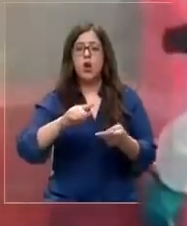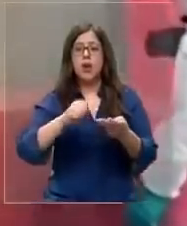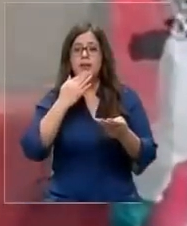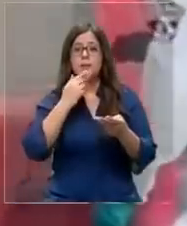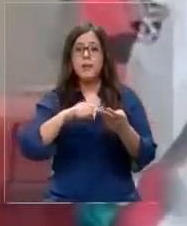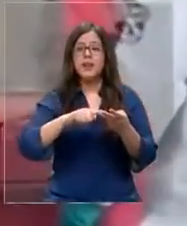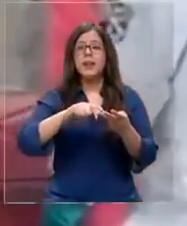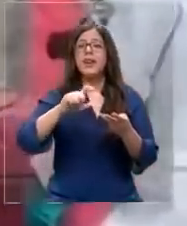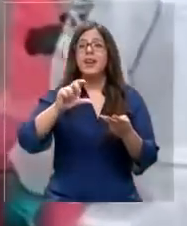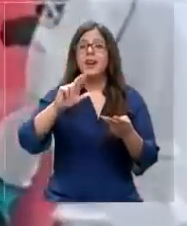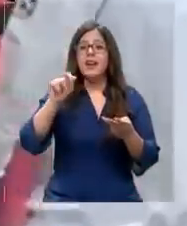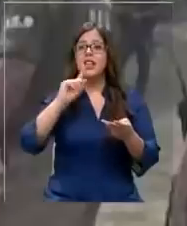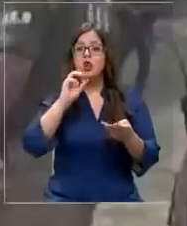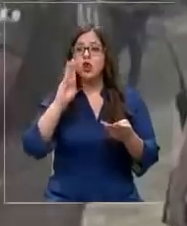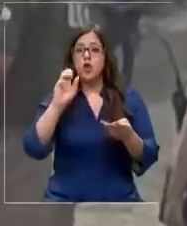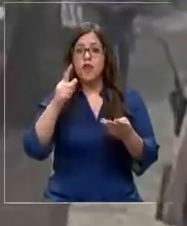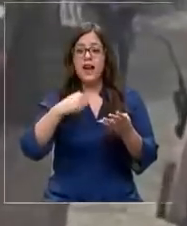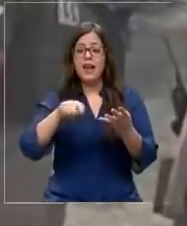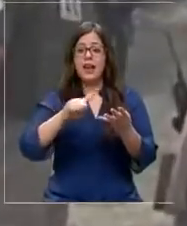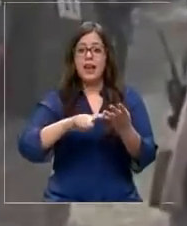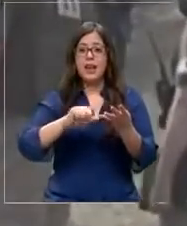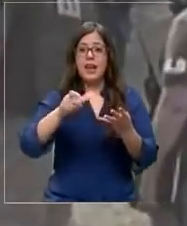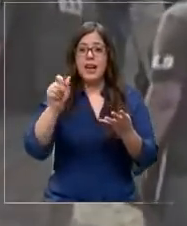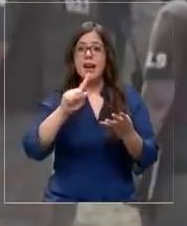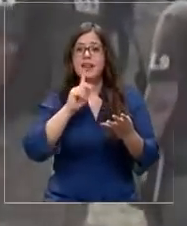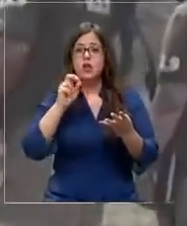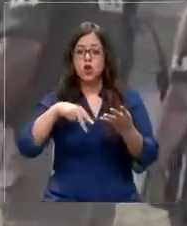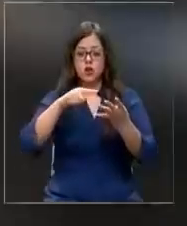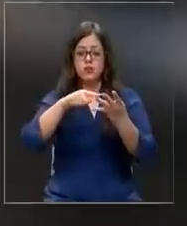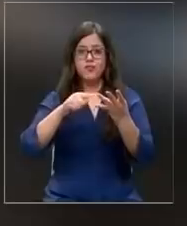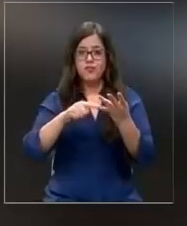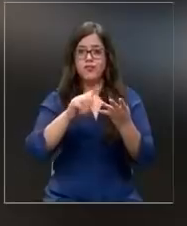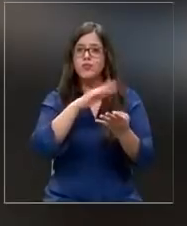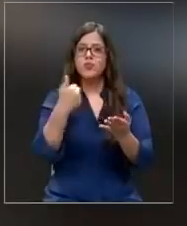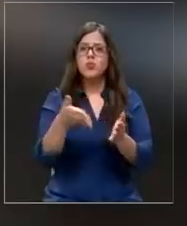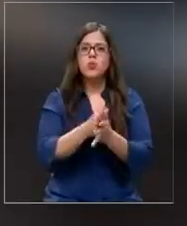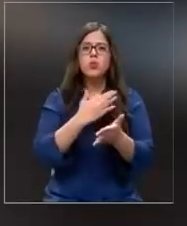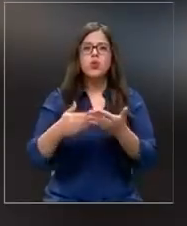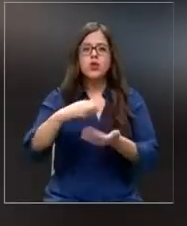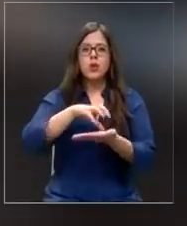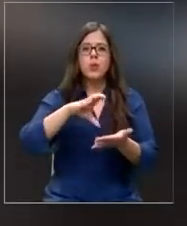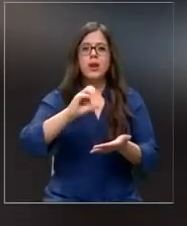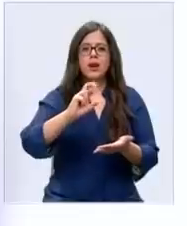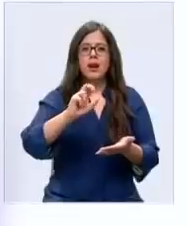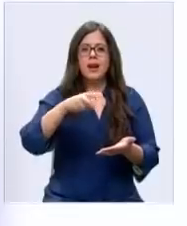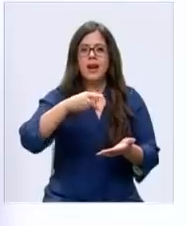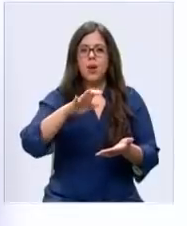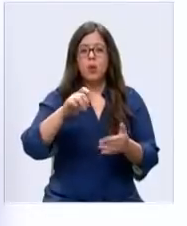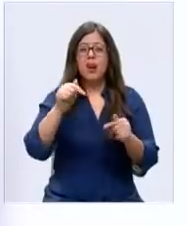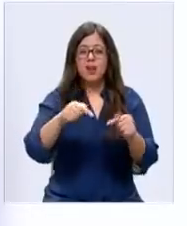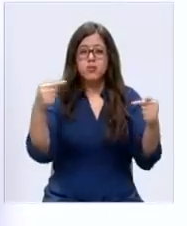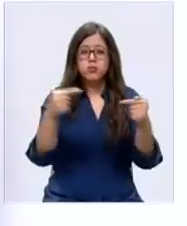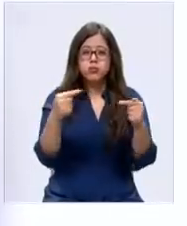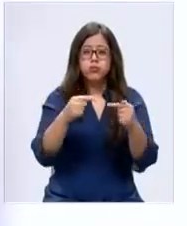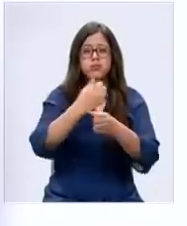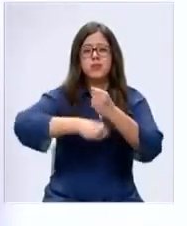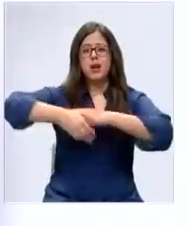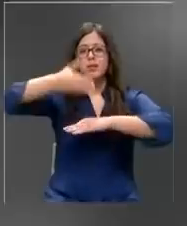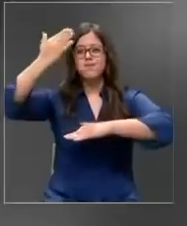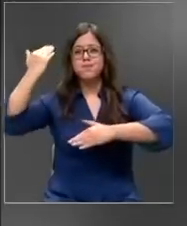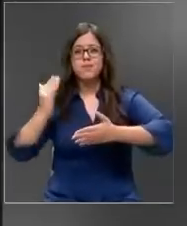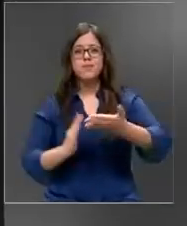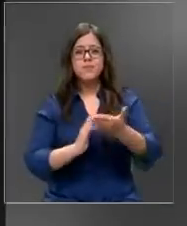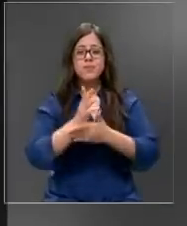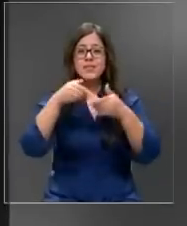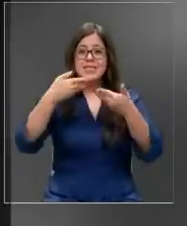Gastón Aravena. El viernes fueron asesinados a quemarropa en Caragüe. Un conflicto territorial que se remonta hace años en nuestro país y que